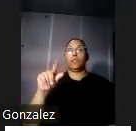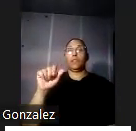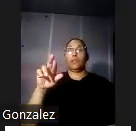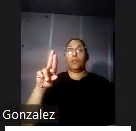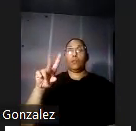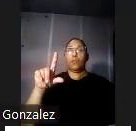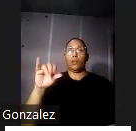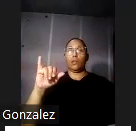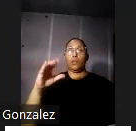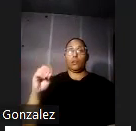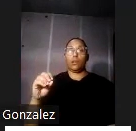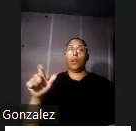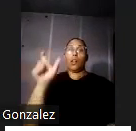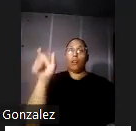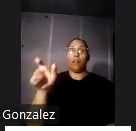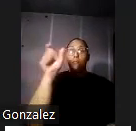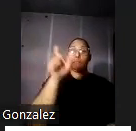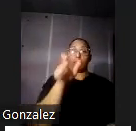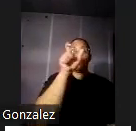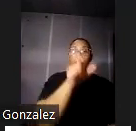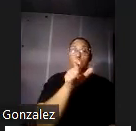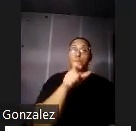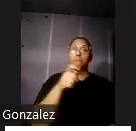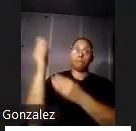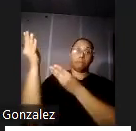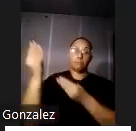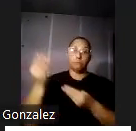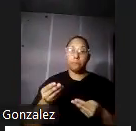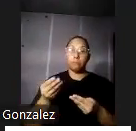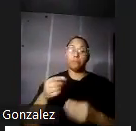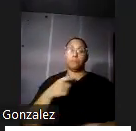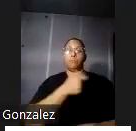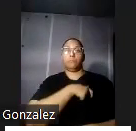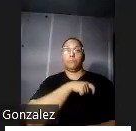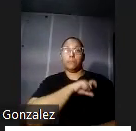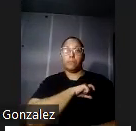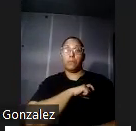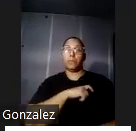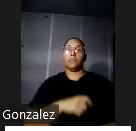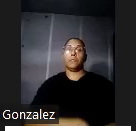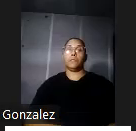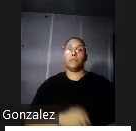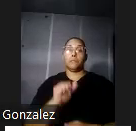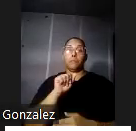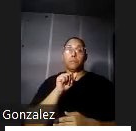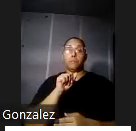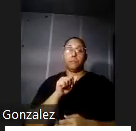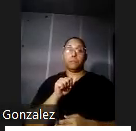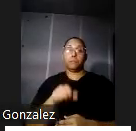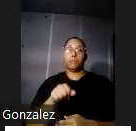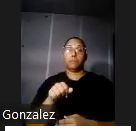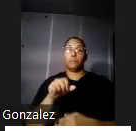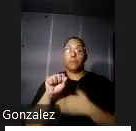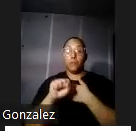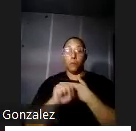traídas de España y esta información fue proporcionada por la casa en el lado sur de la